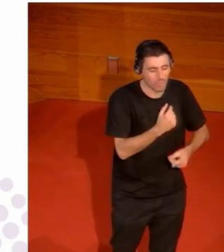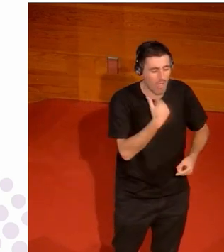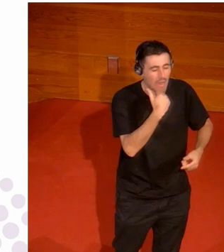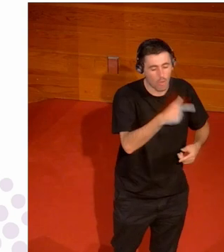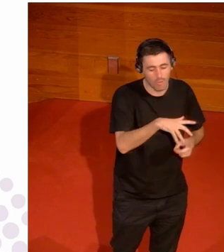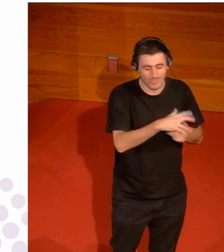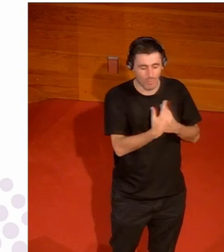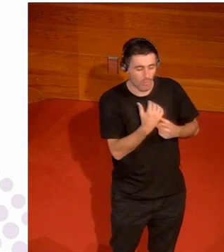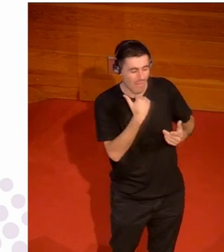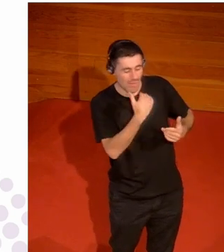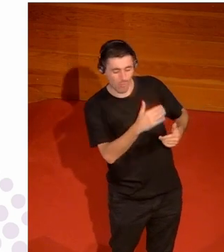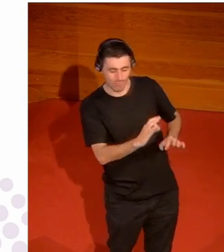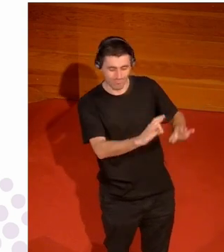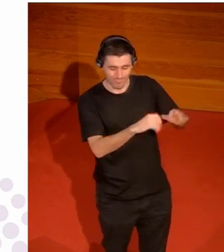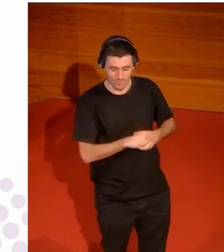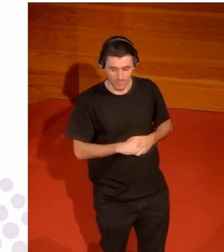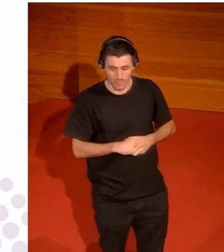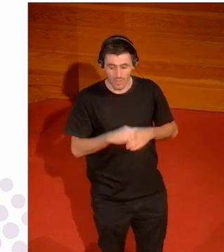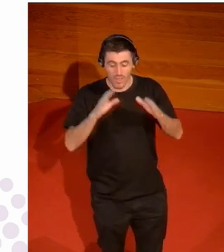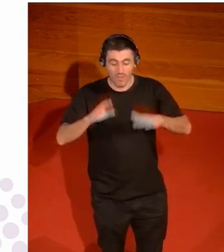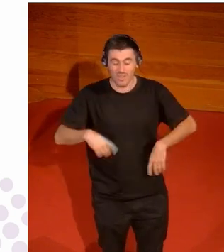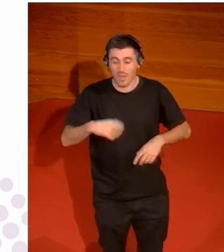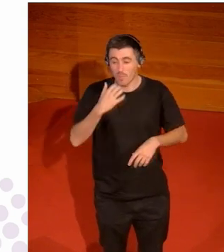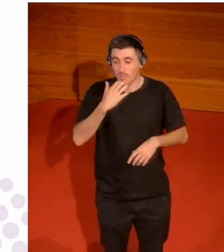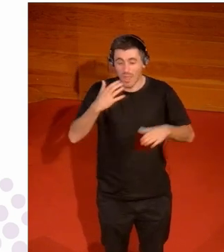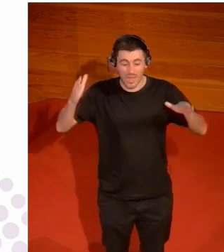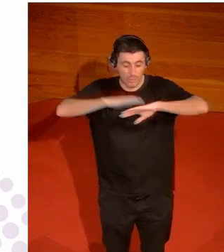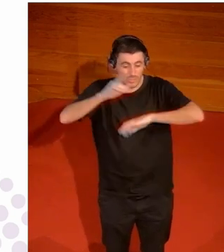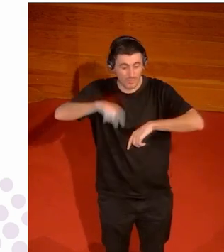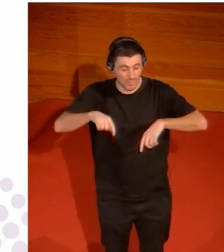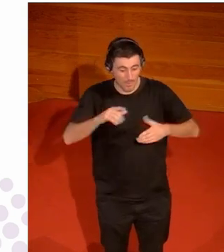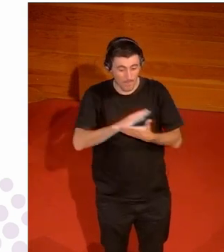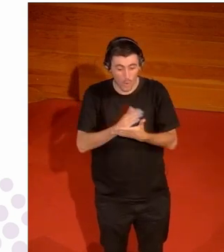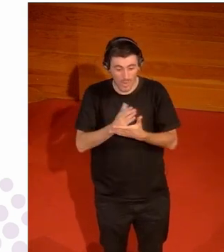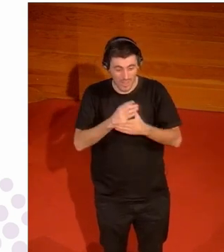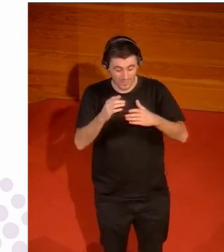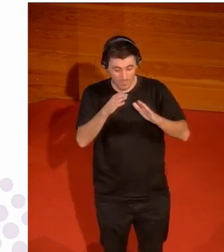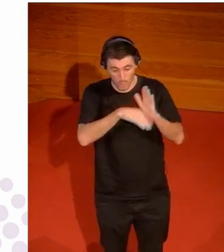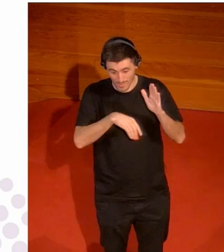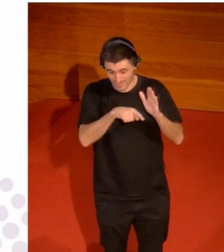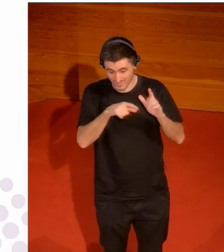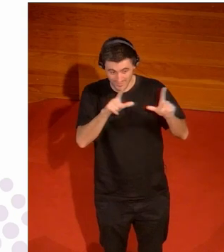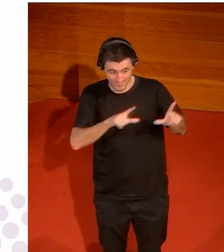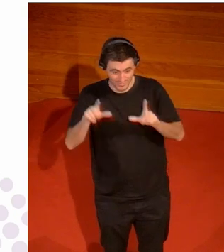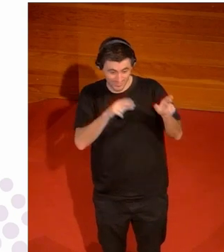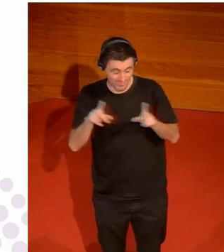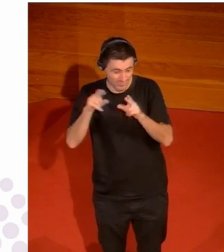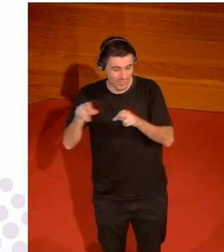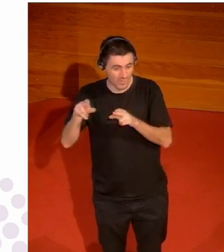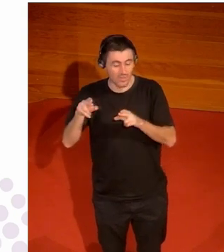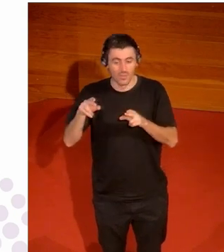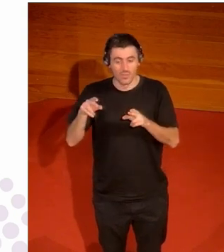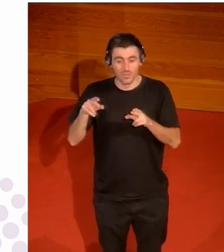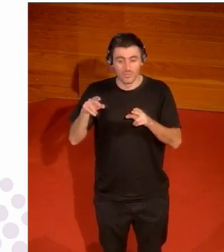fomentan mucho esto porque son tertulias no son programas informativos son de entretenimiento que me parece fenomenal yo no sé cómo la gente capaz de dormirse después de